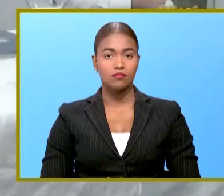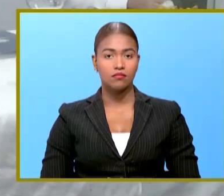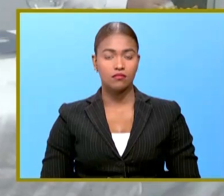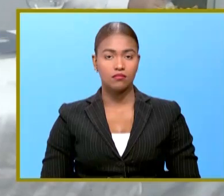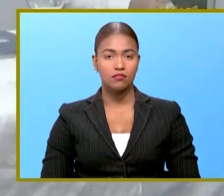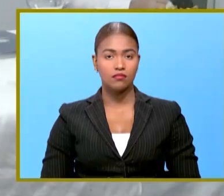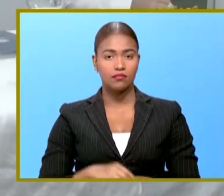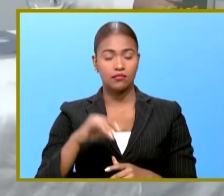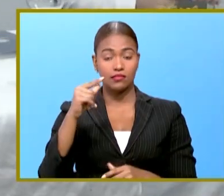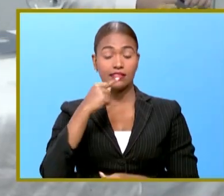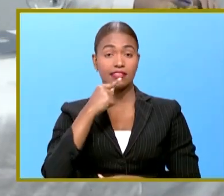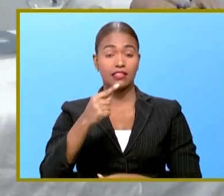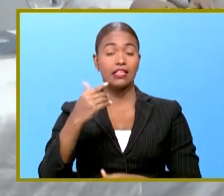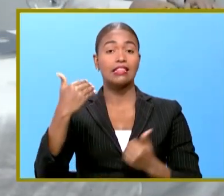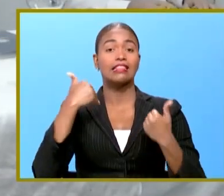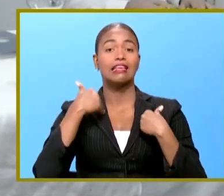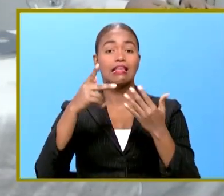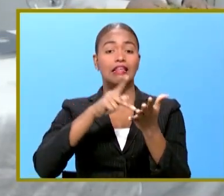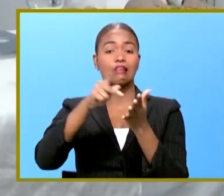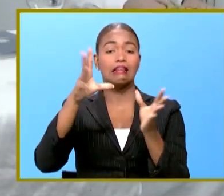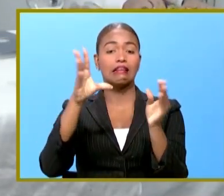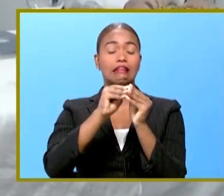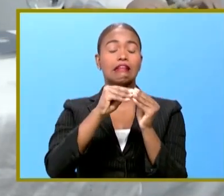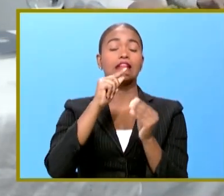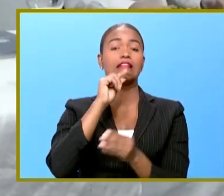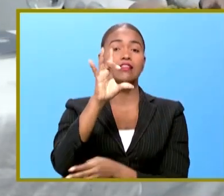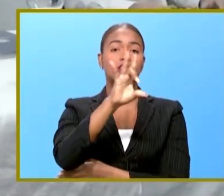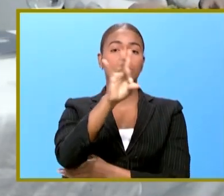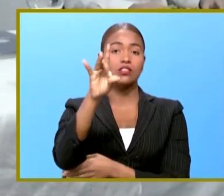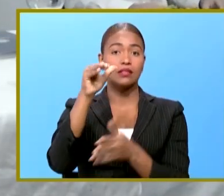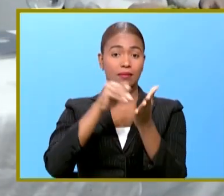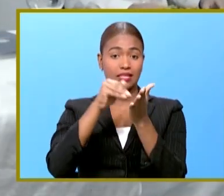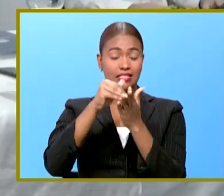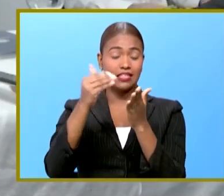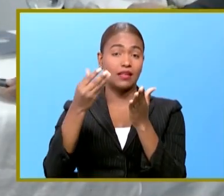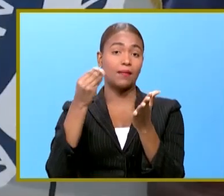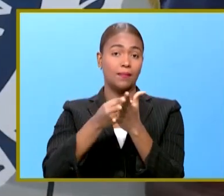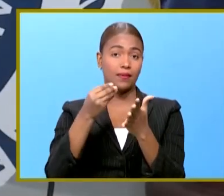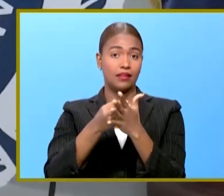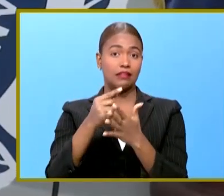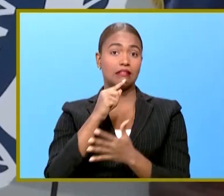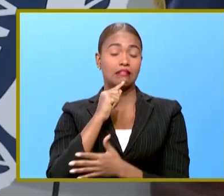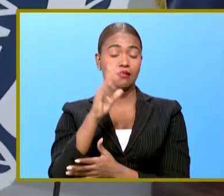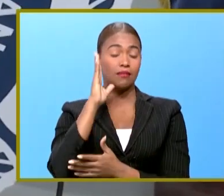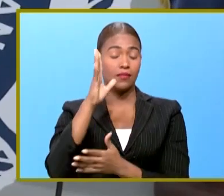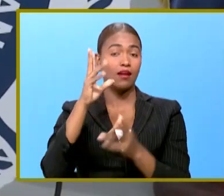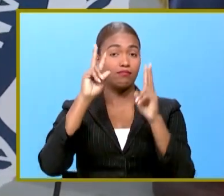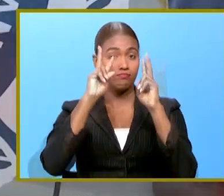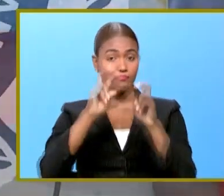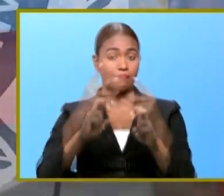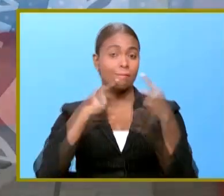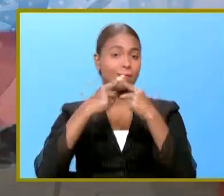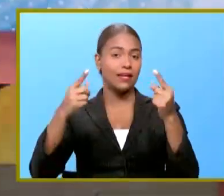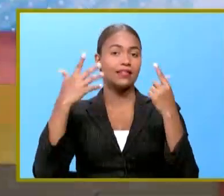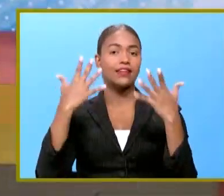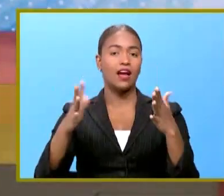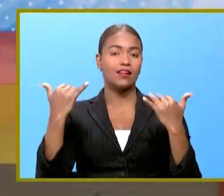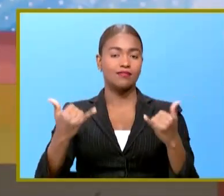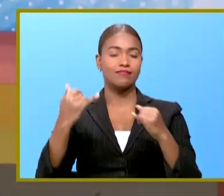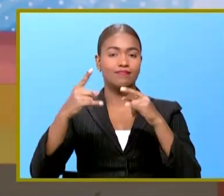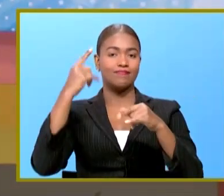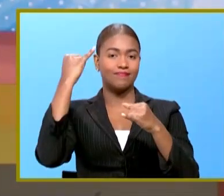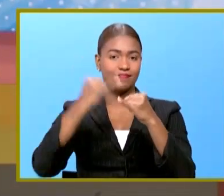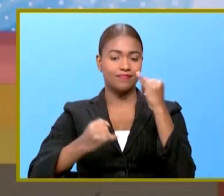la asegura que tiene una deuda de 800 millones de pesos que serán investigados vamos al